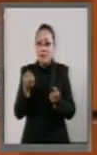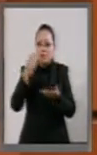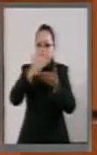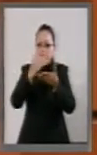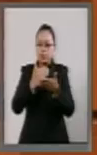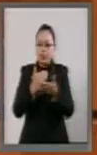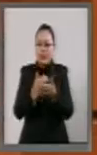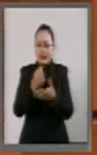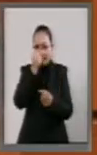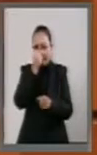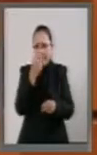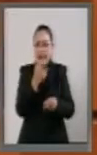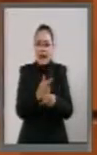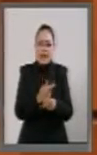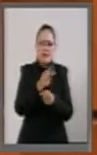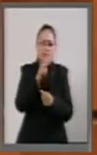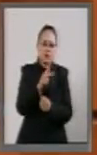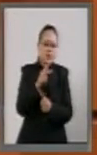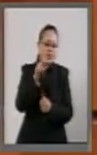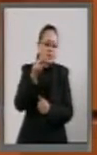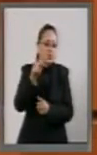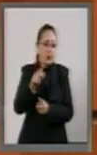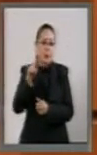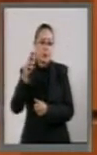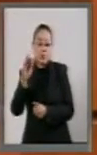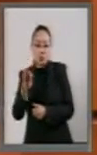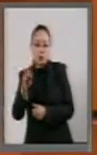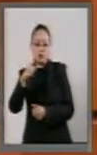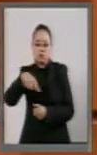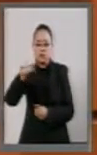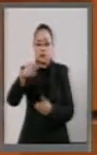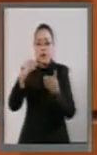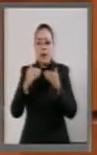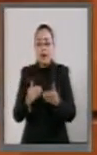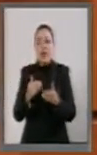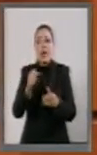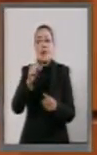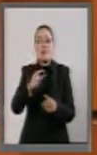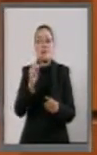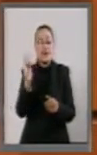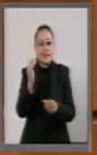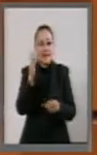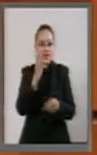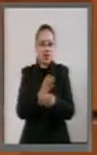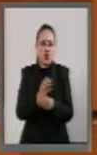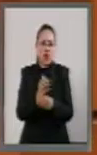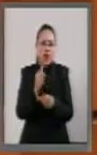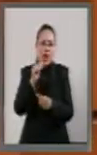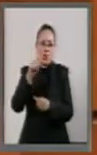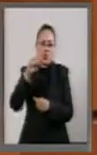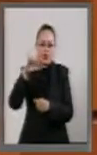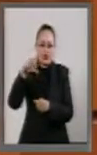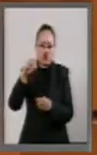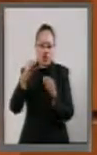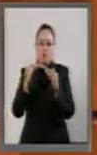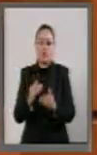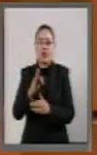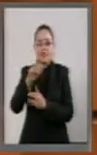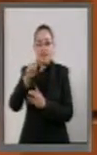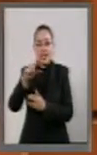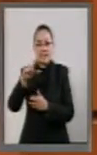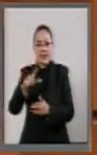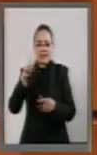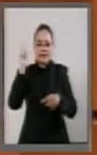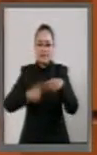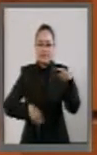la Secretaría de la Función Pública, por el Auditor Superior de la Federación, por el Fiscal Especial de Combate a la